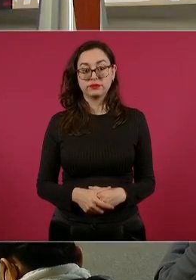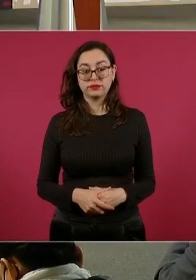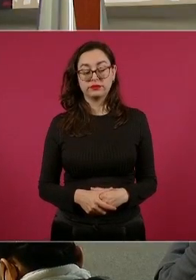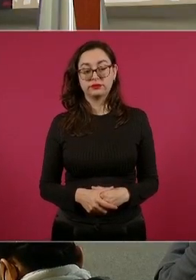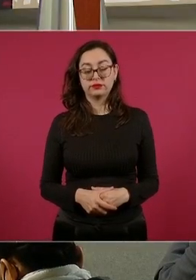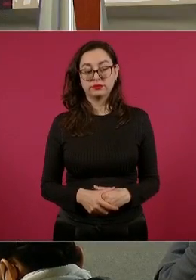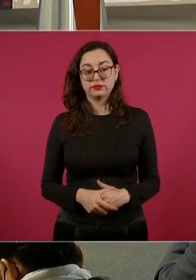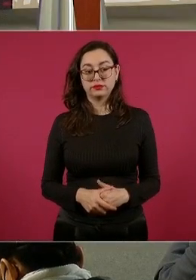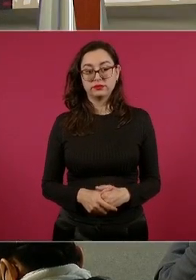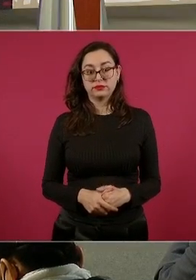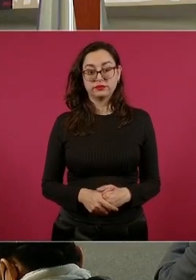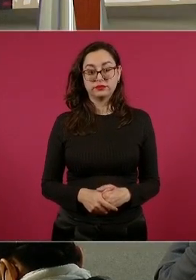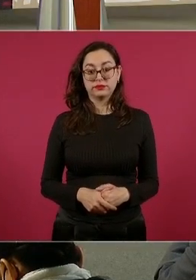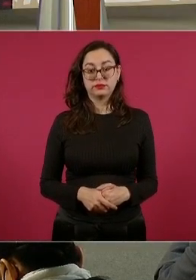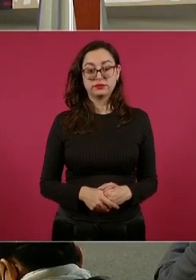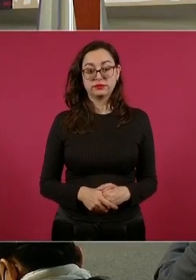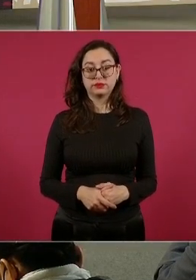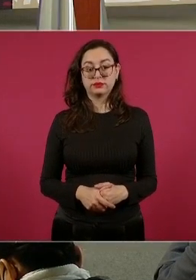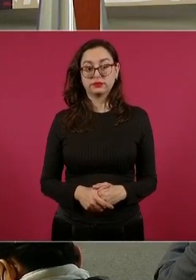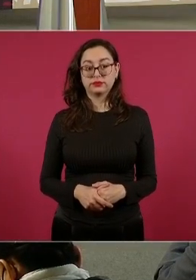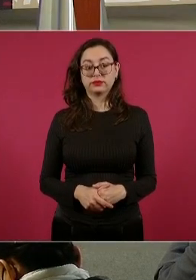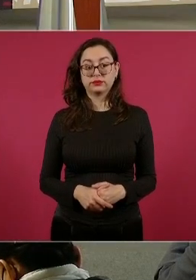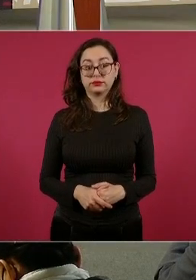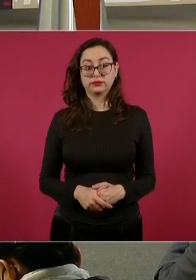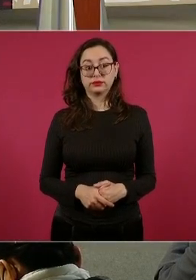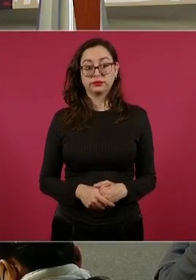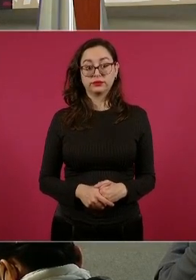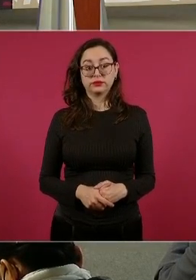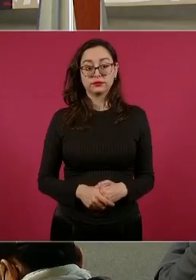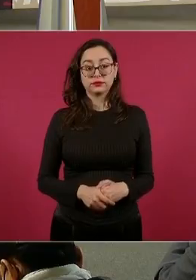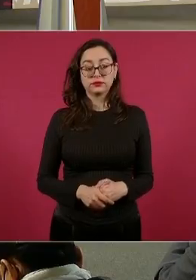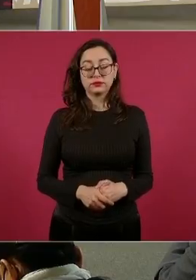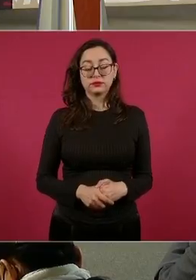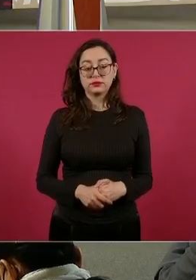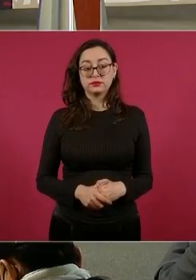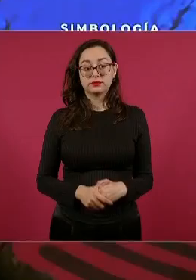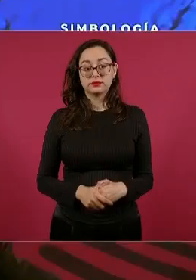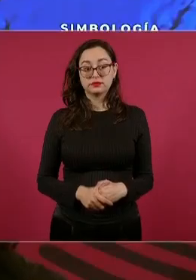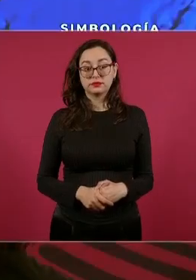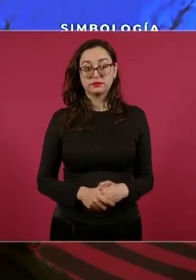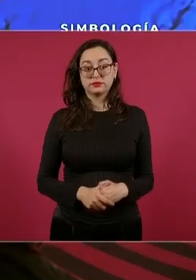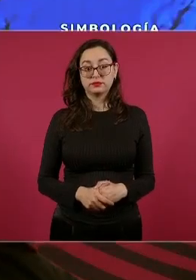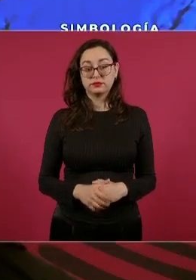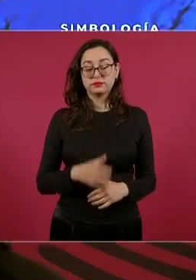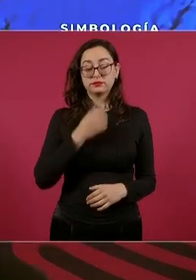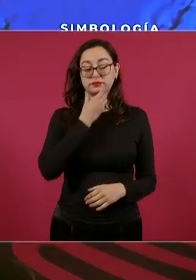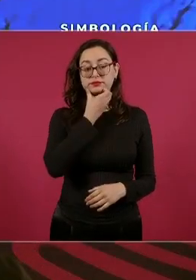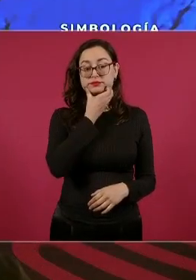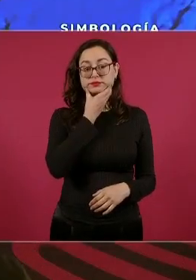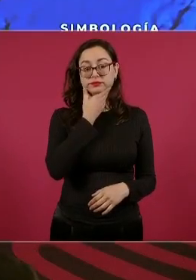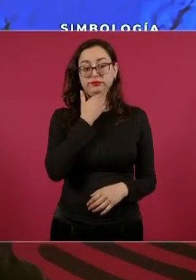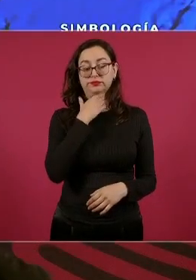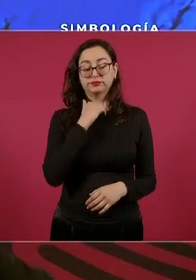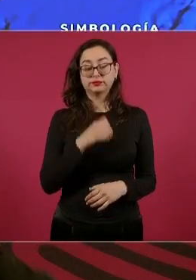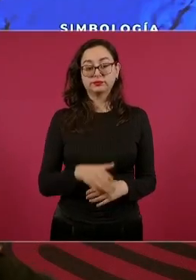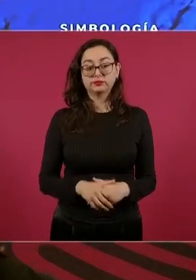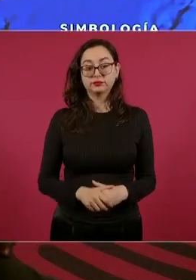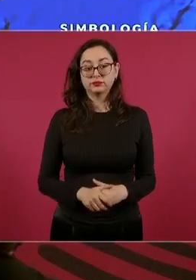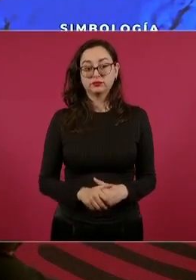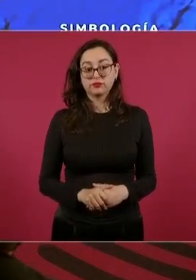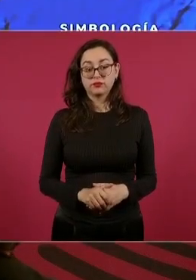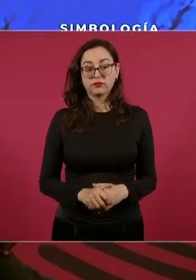Si no sólo vemos la distancia en cuanto